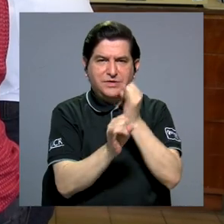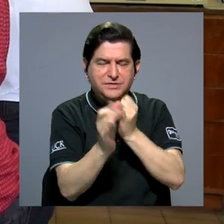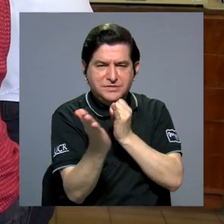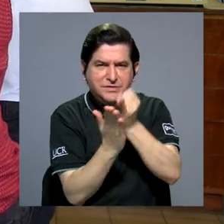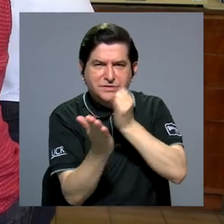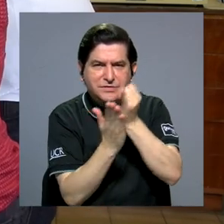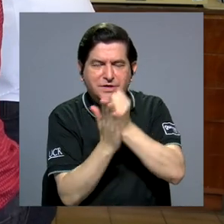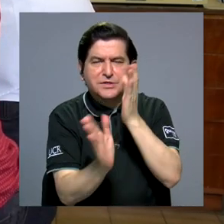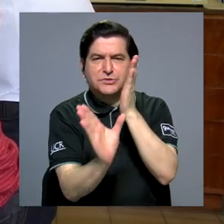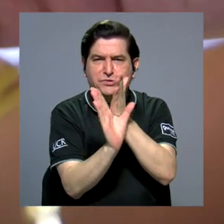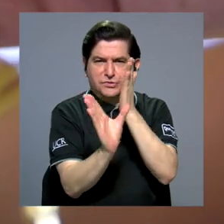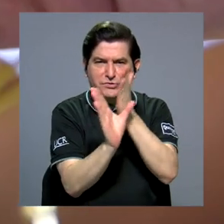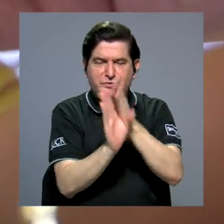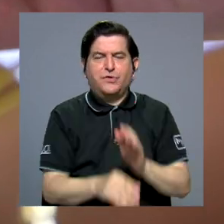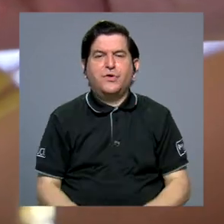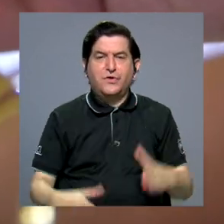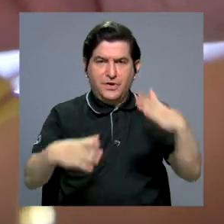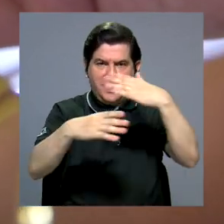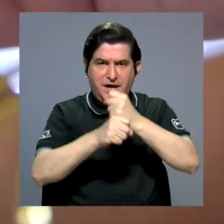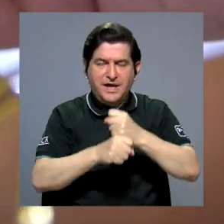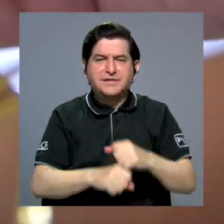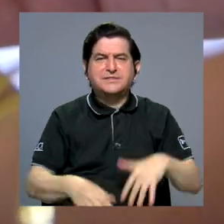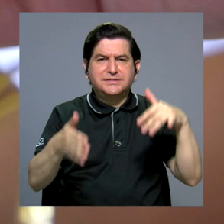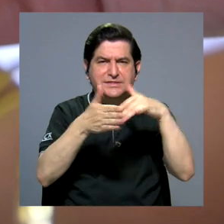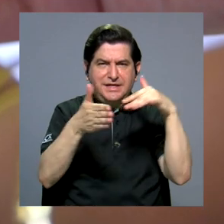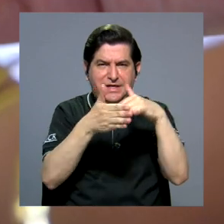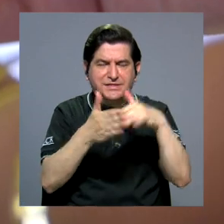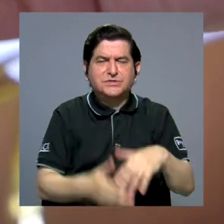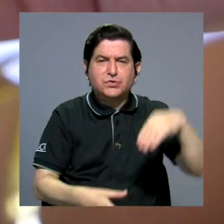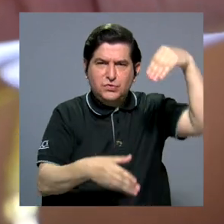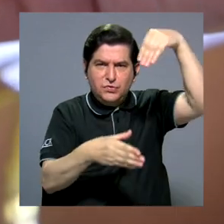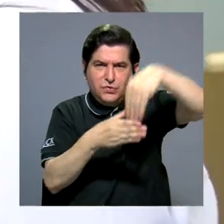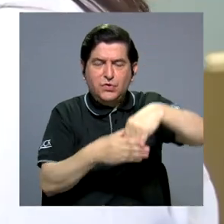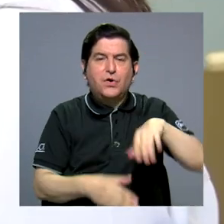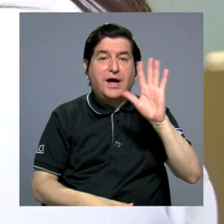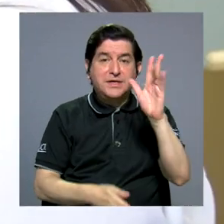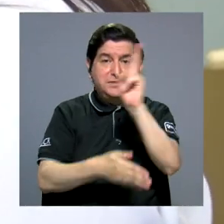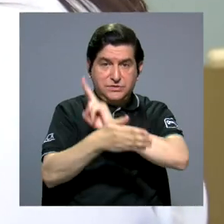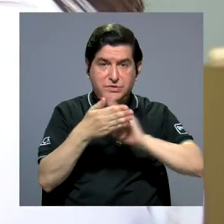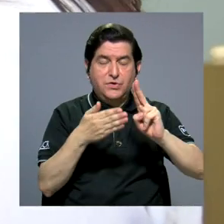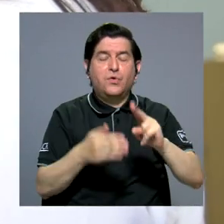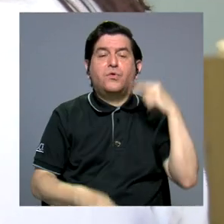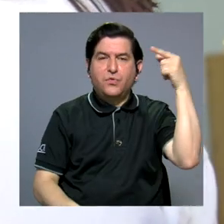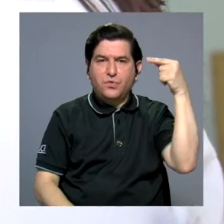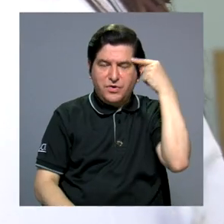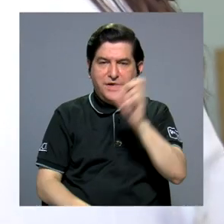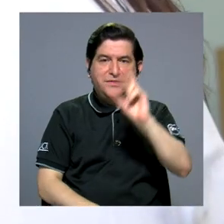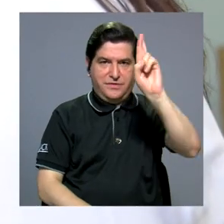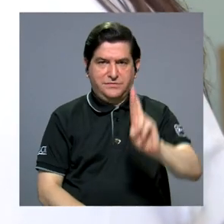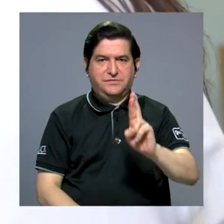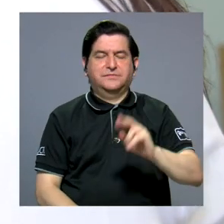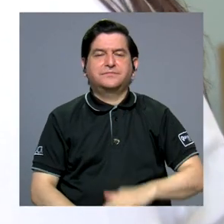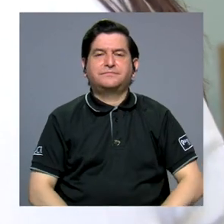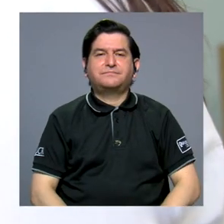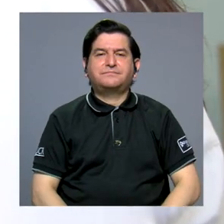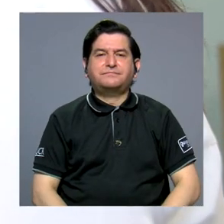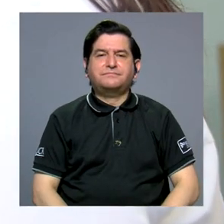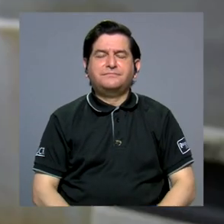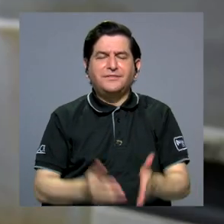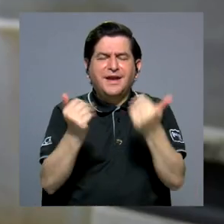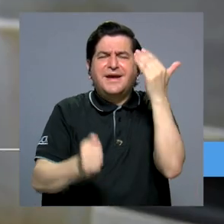Instituto de Investigaciones Psicológicas está realizando un estudio que involucra a las cinco universidades estatales de Costa Rica.